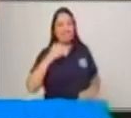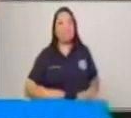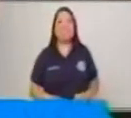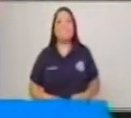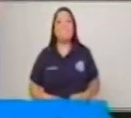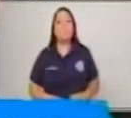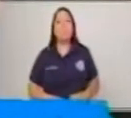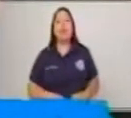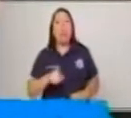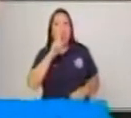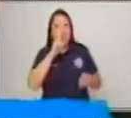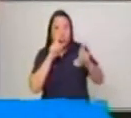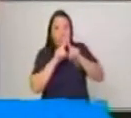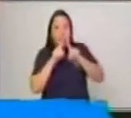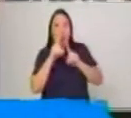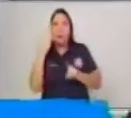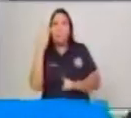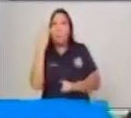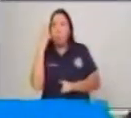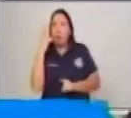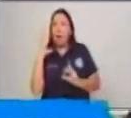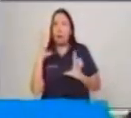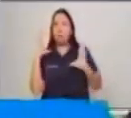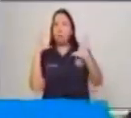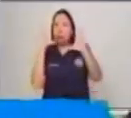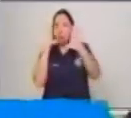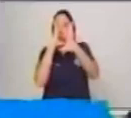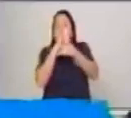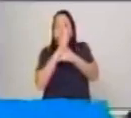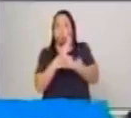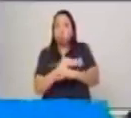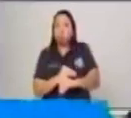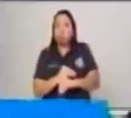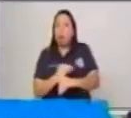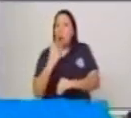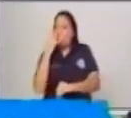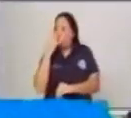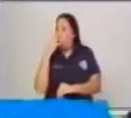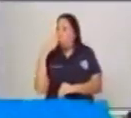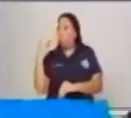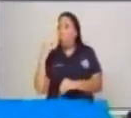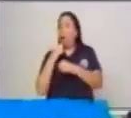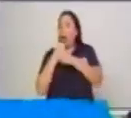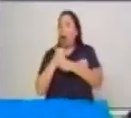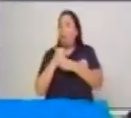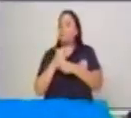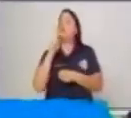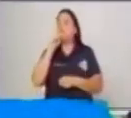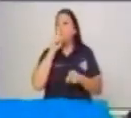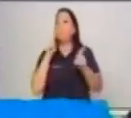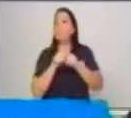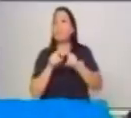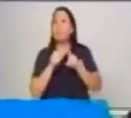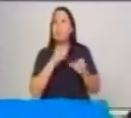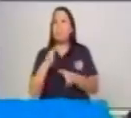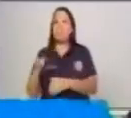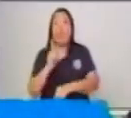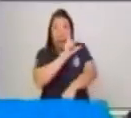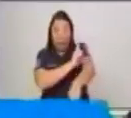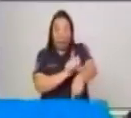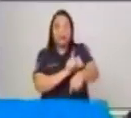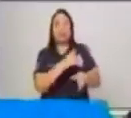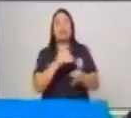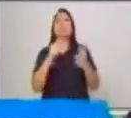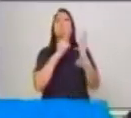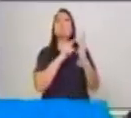La zinuanaba. Muy bien, son propios de Guatemala. Y el tercer tipo es la